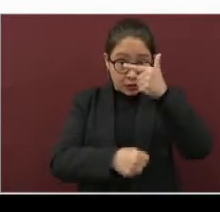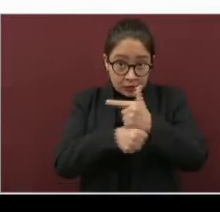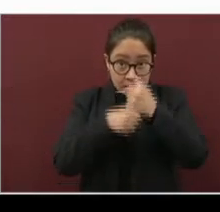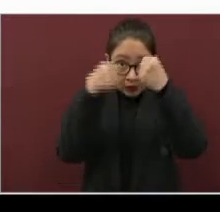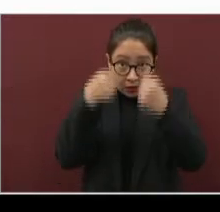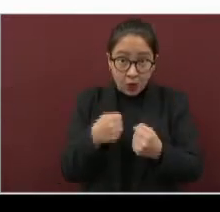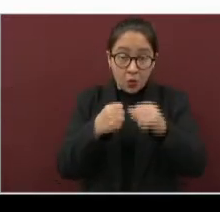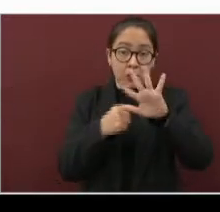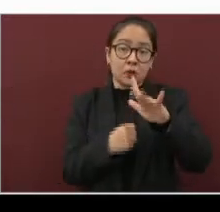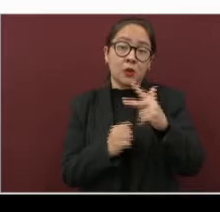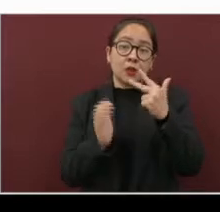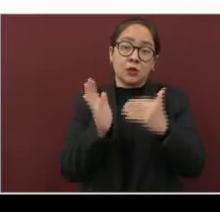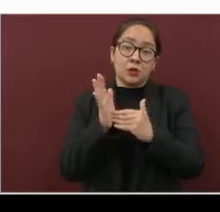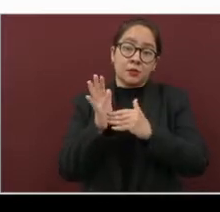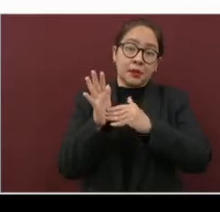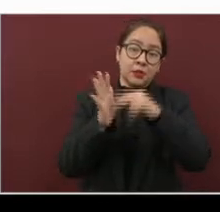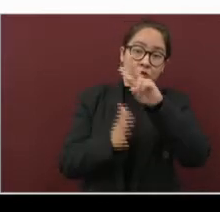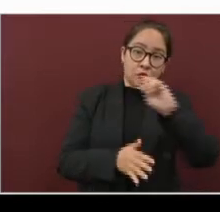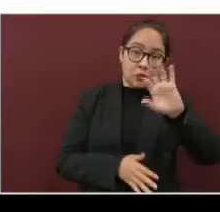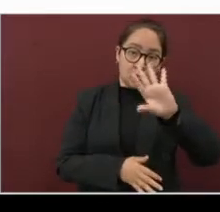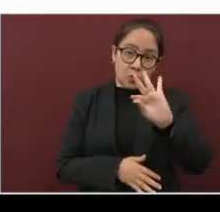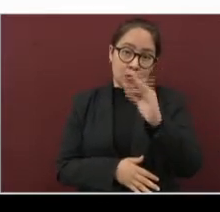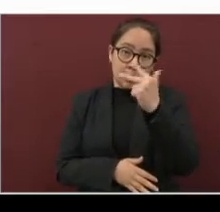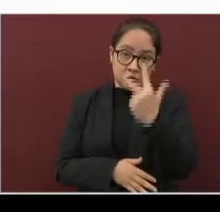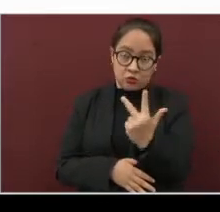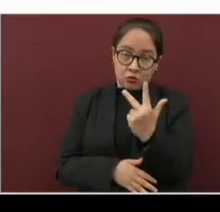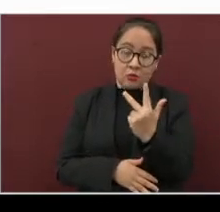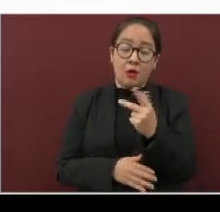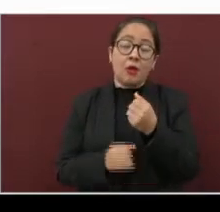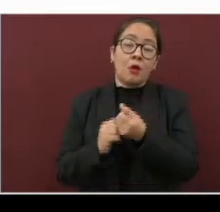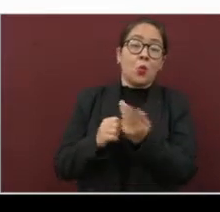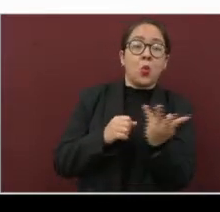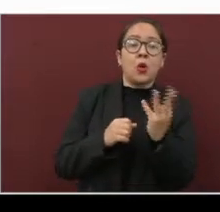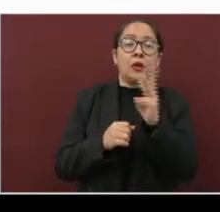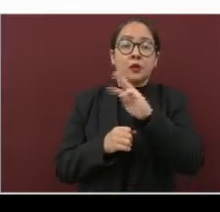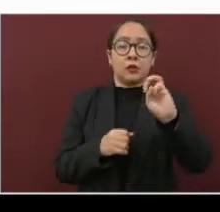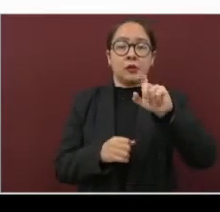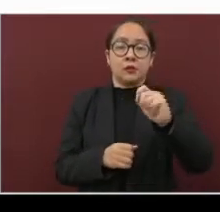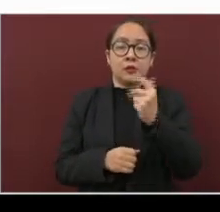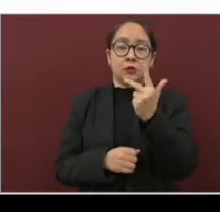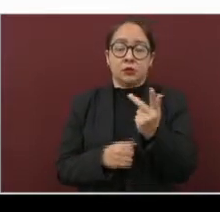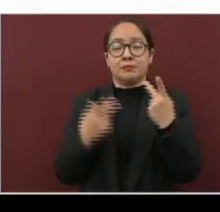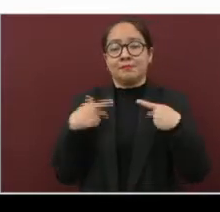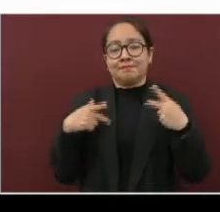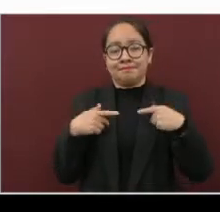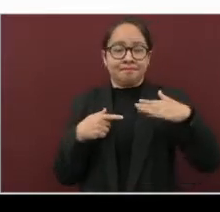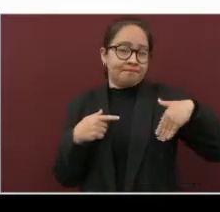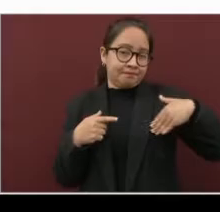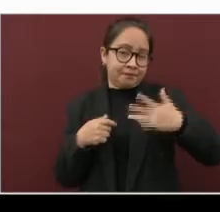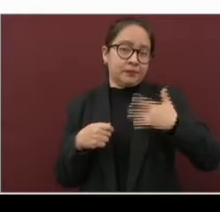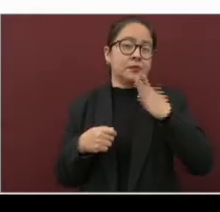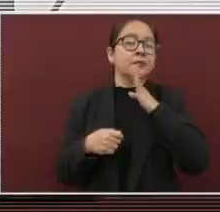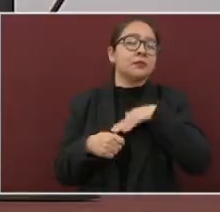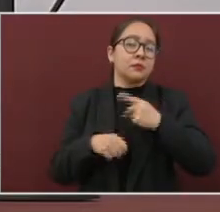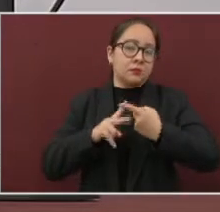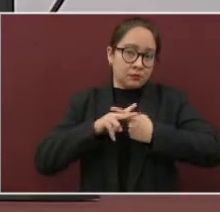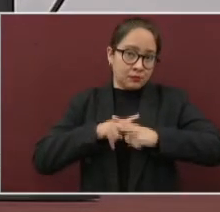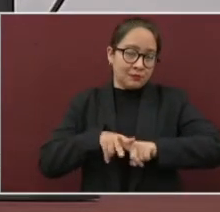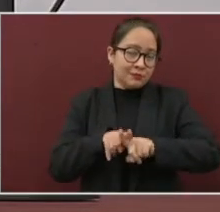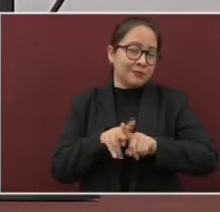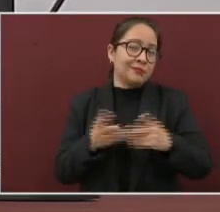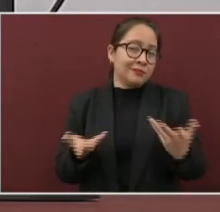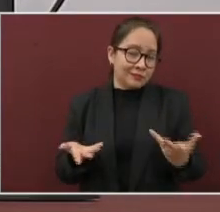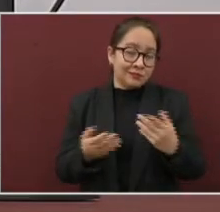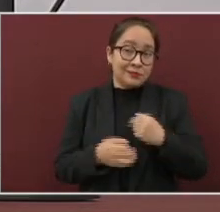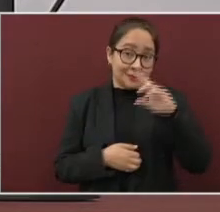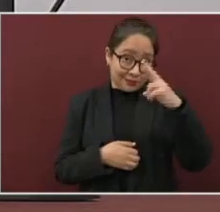58,248. Y son 328 los pacientes que recién iniciaron sus síntomas. Recuerden,